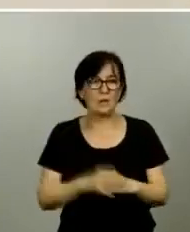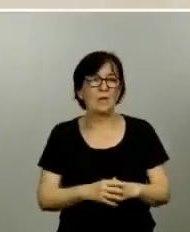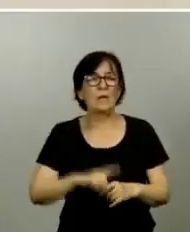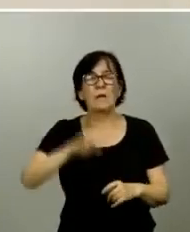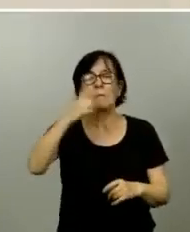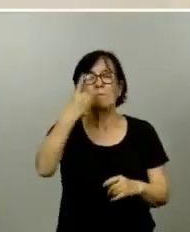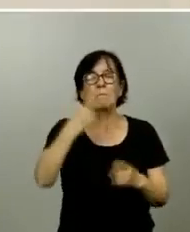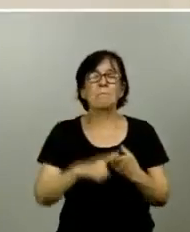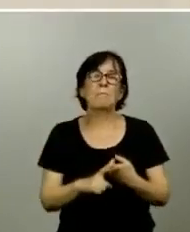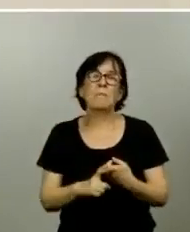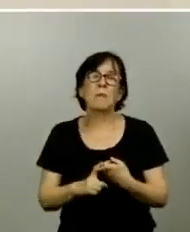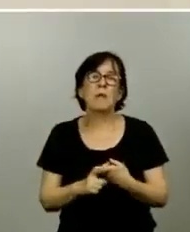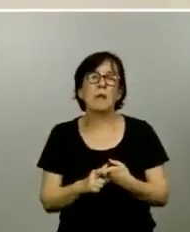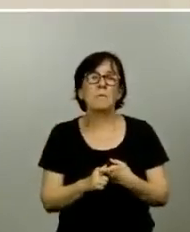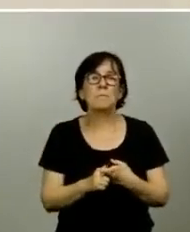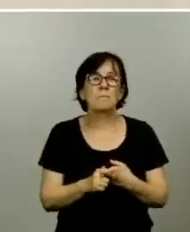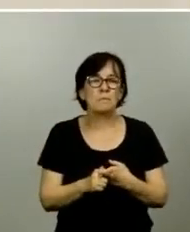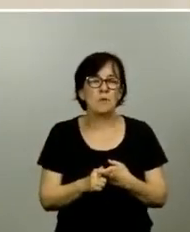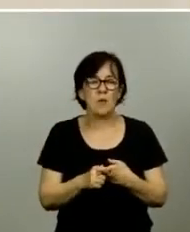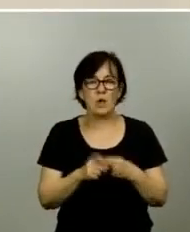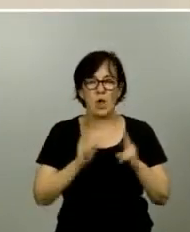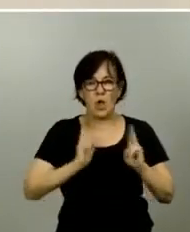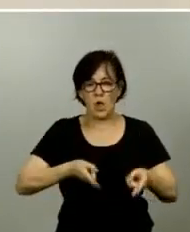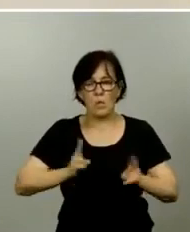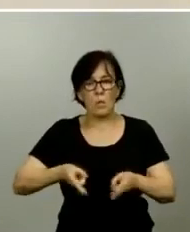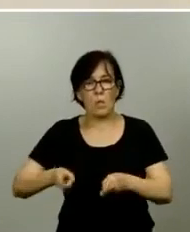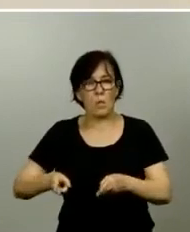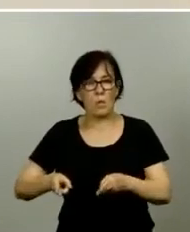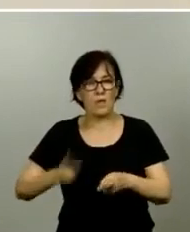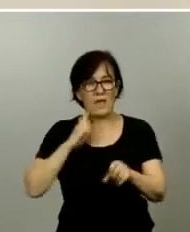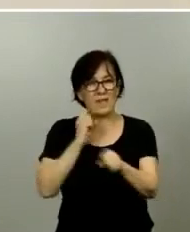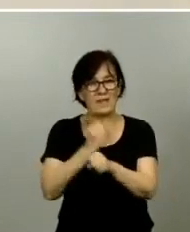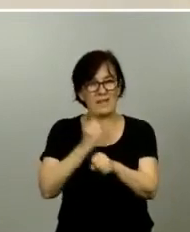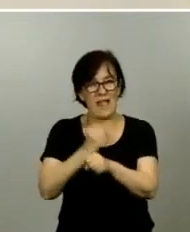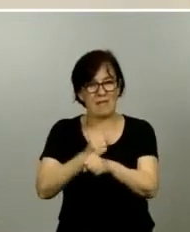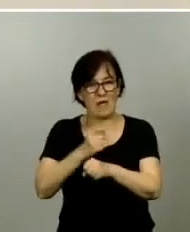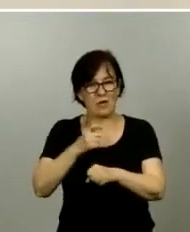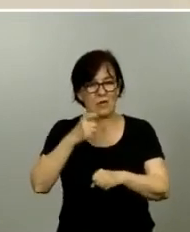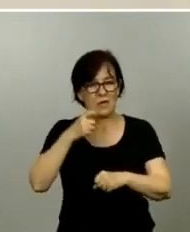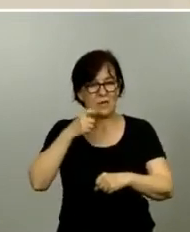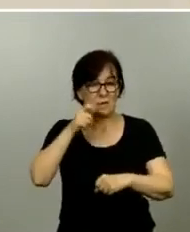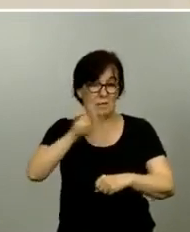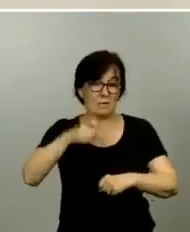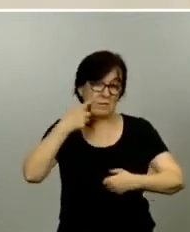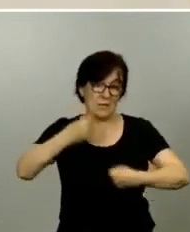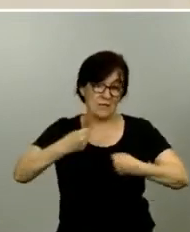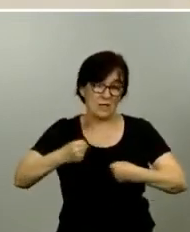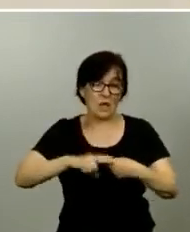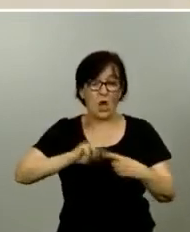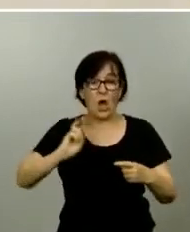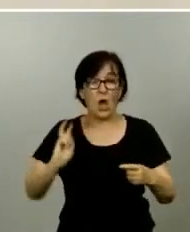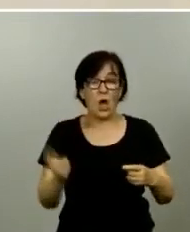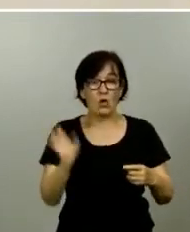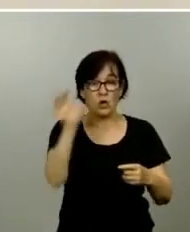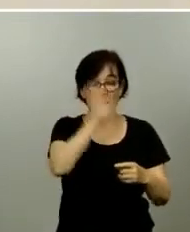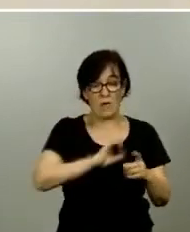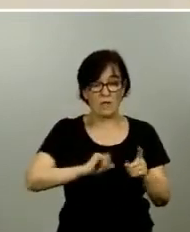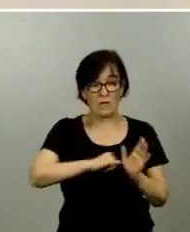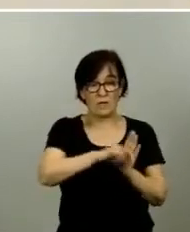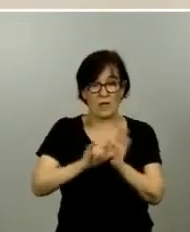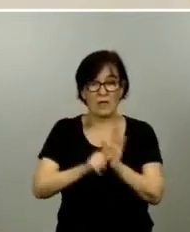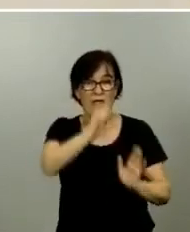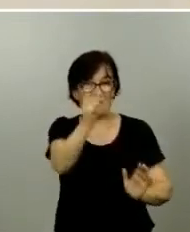los muertos entre los trabajadores sanitarios otros países del entorno de España como Italia